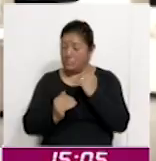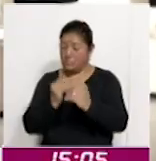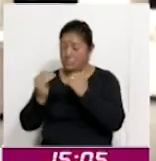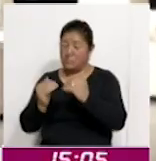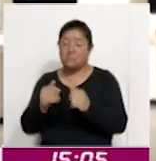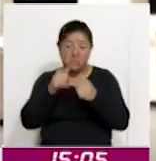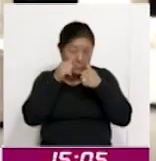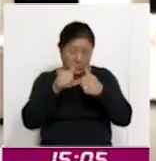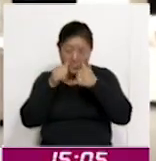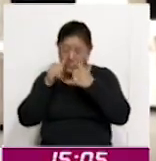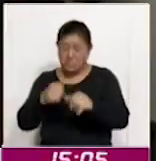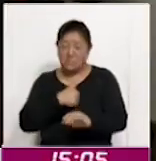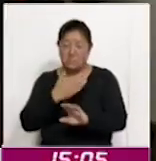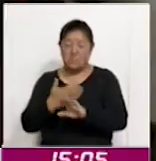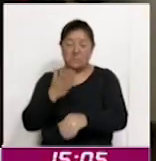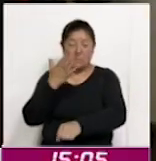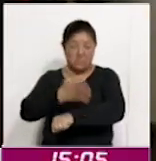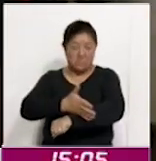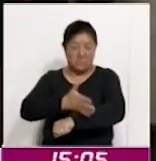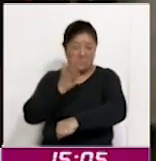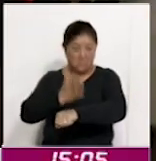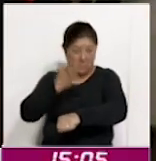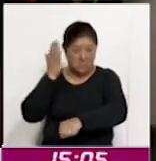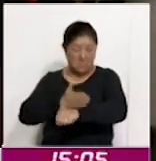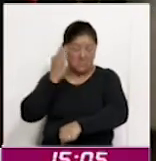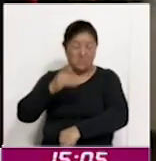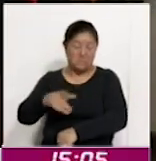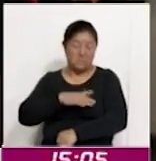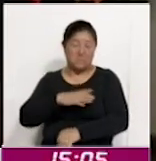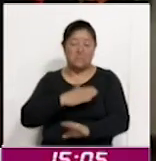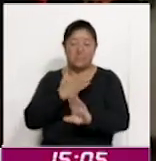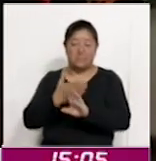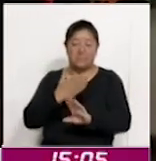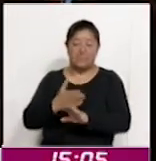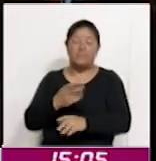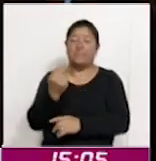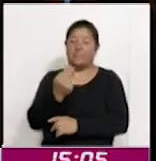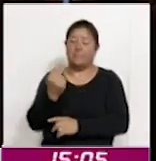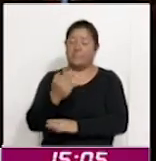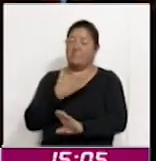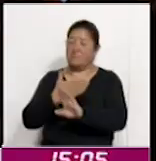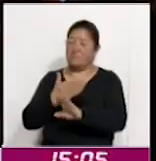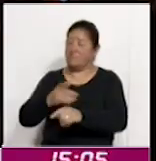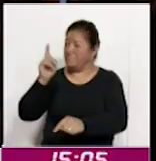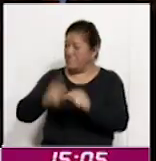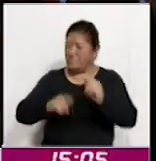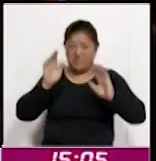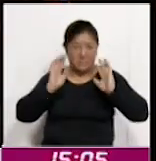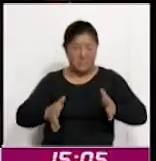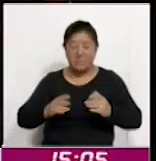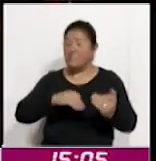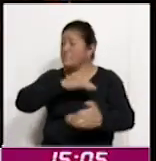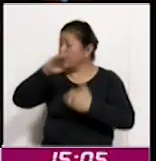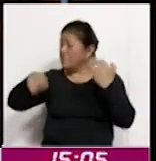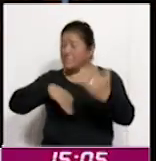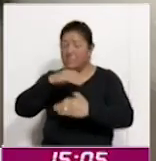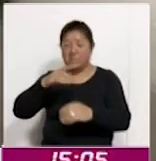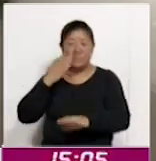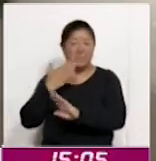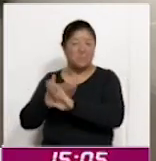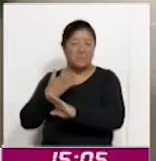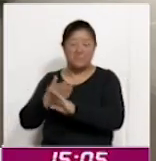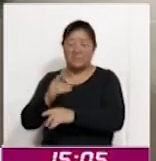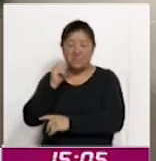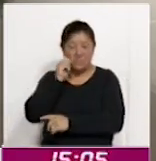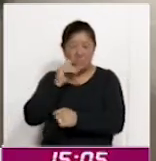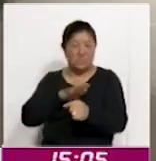sancionar la violencia laboral. Dijo que se trata de erradicar la violencia, la discriminación y todo tipo de violencia de las mujeres en el